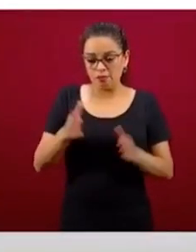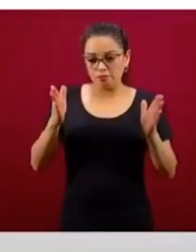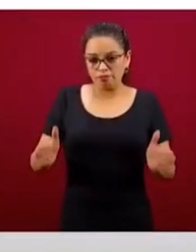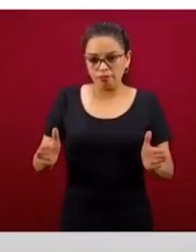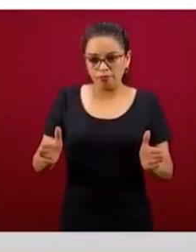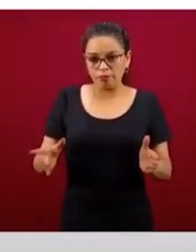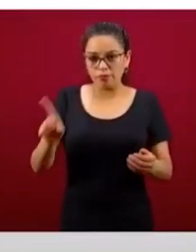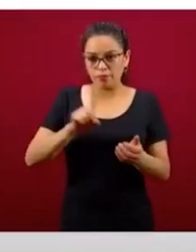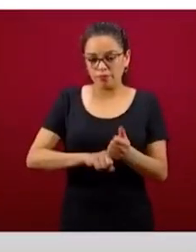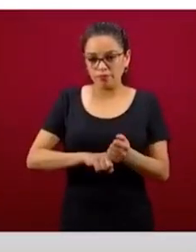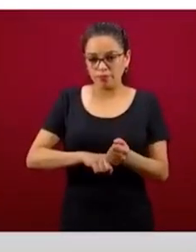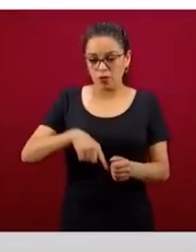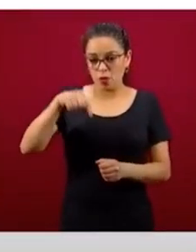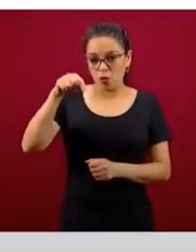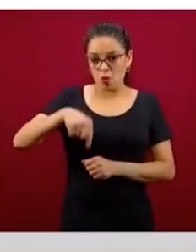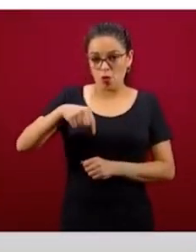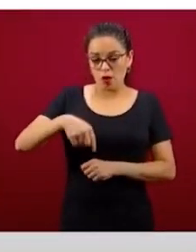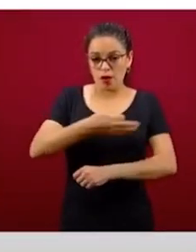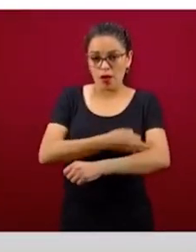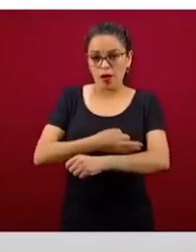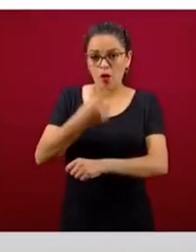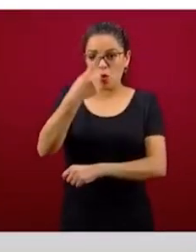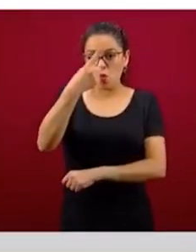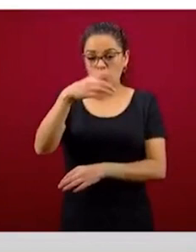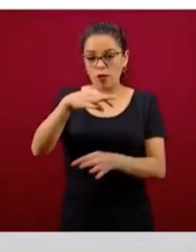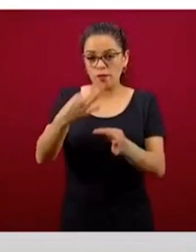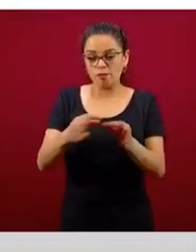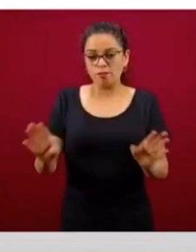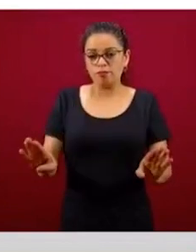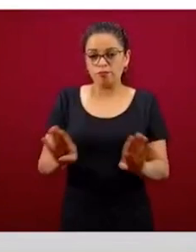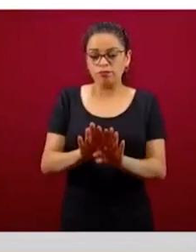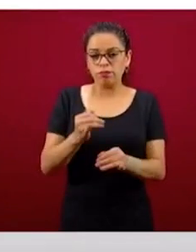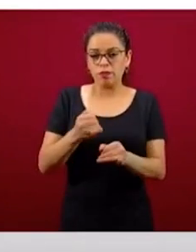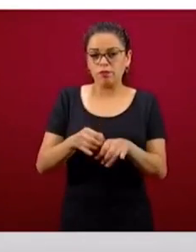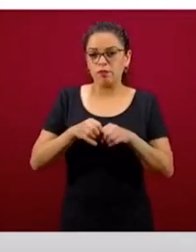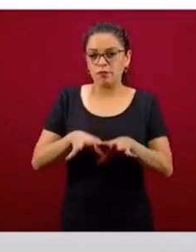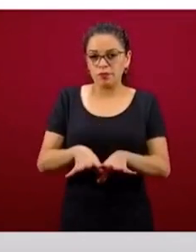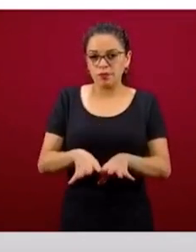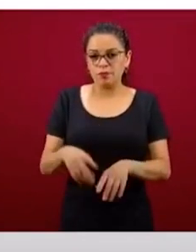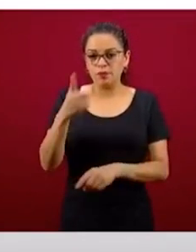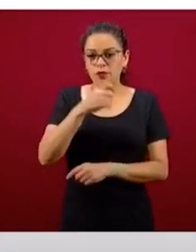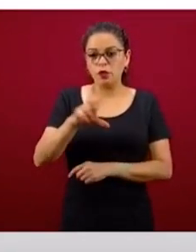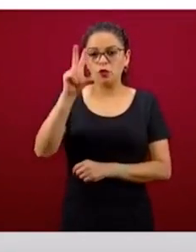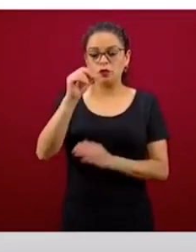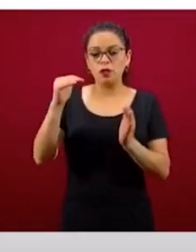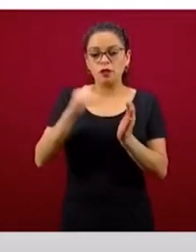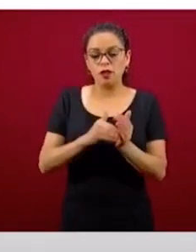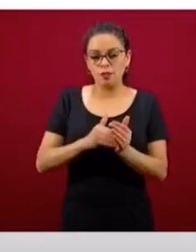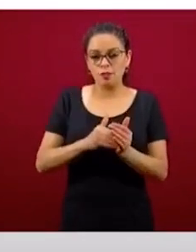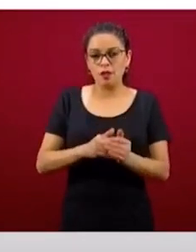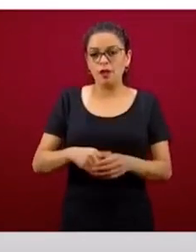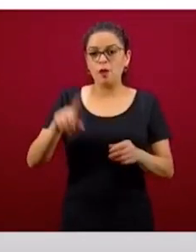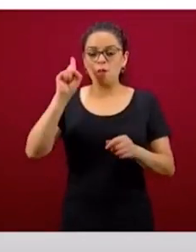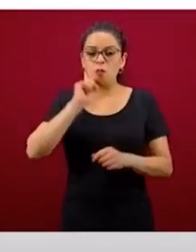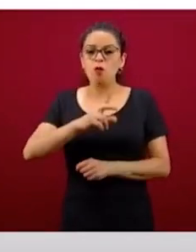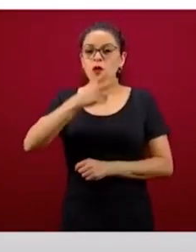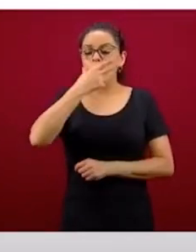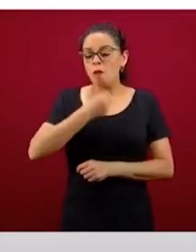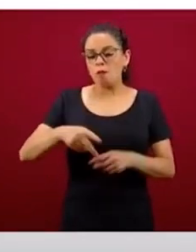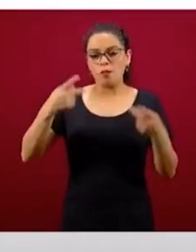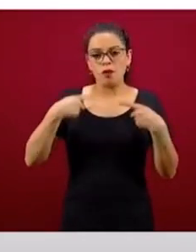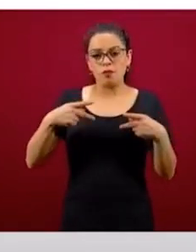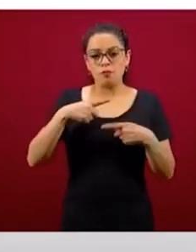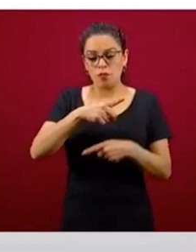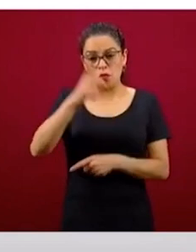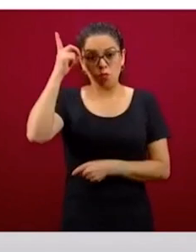las 13 horas del día de hoy, 180 mil personas, hombres y mujeres, empresarios que han solicitado